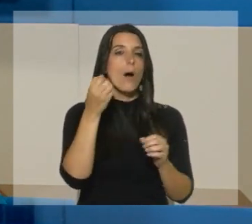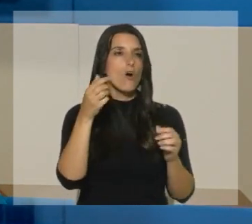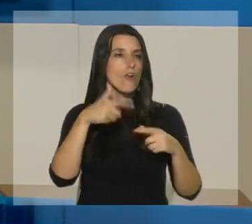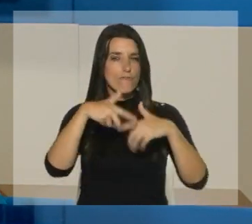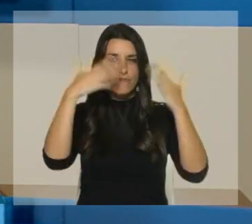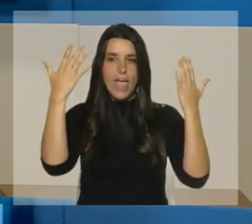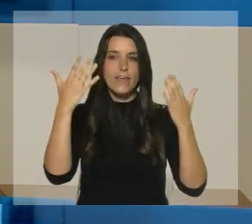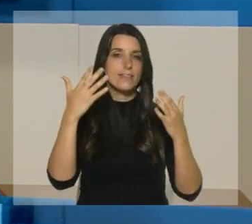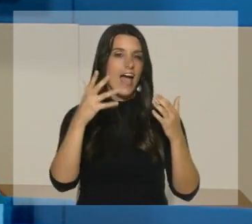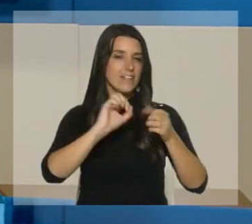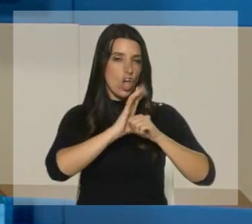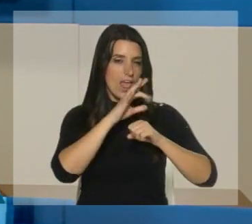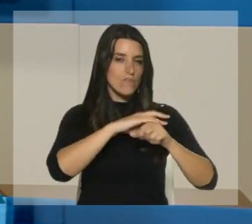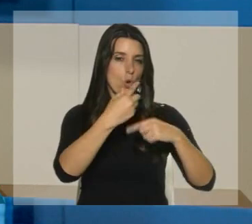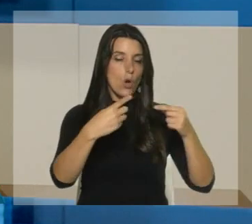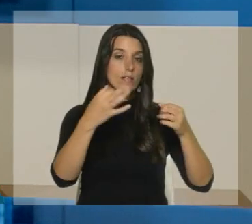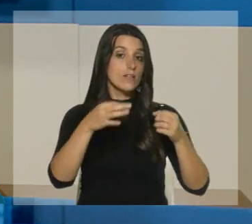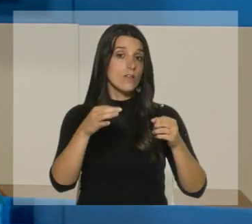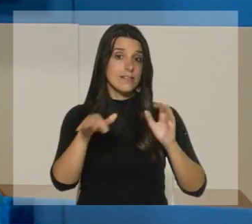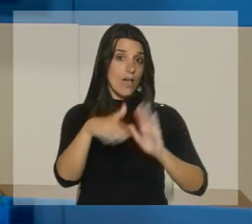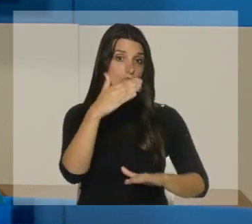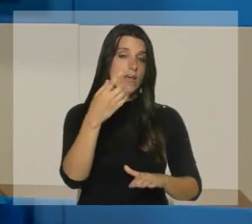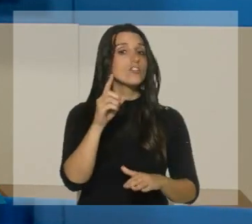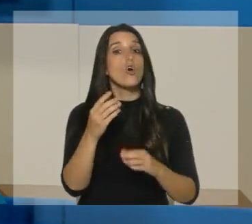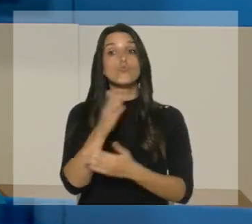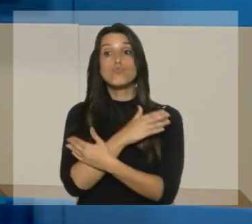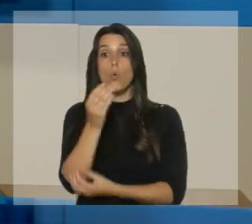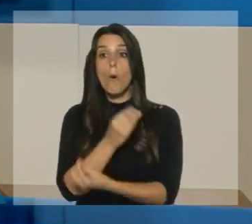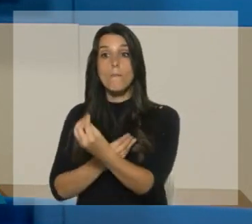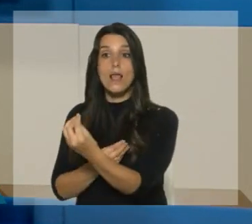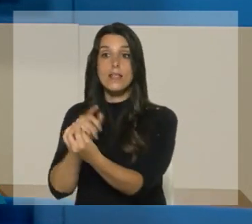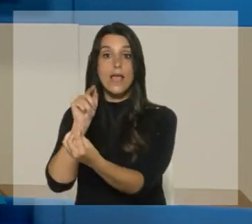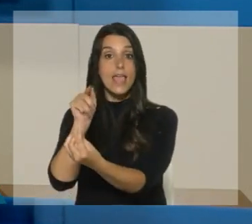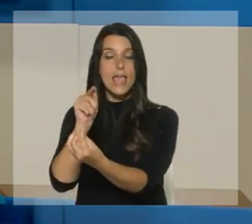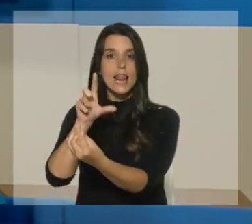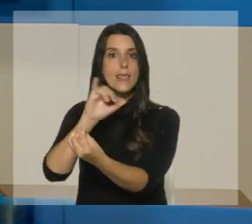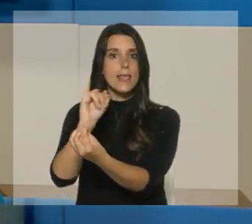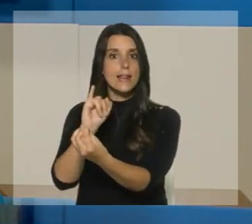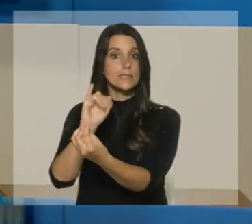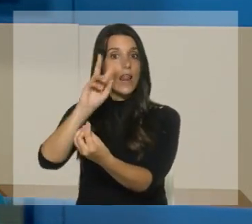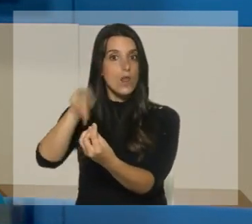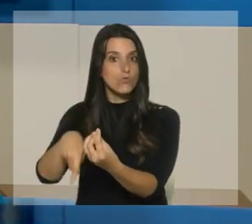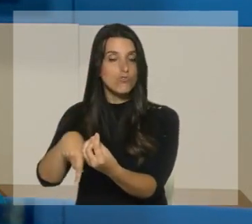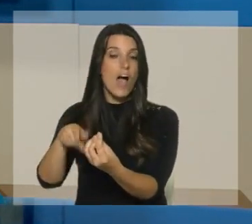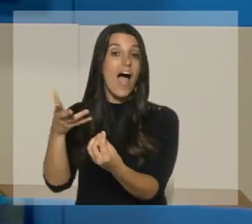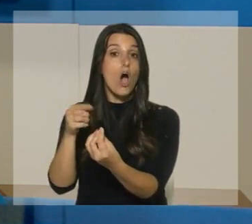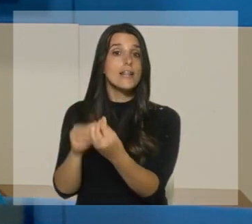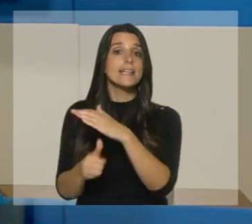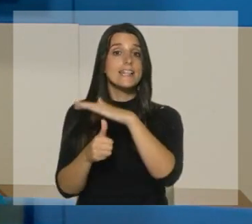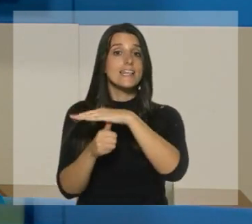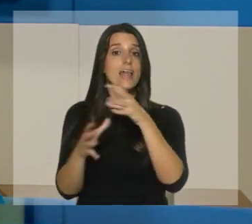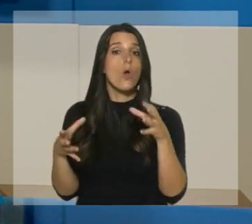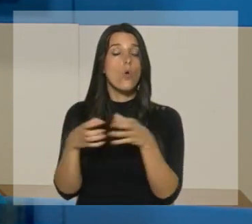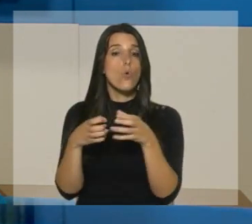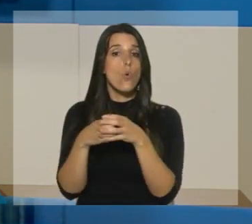Downing Street, terminó yéndose mucho antes de lo previsto. Listras, la hasta ahora líder del